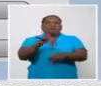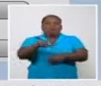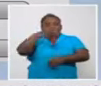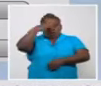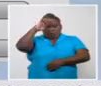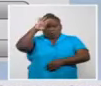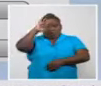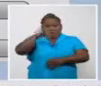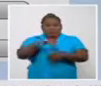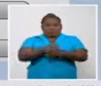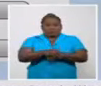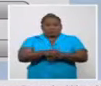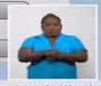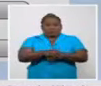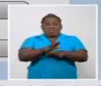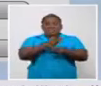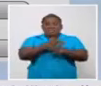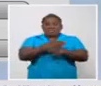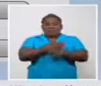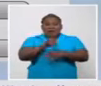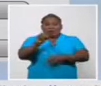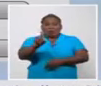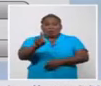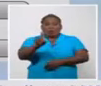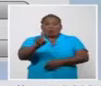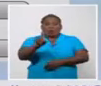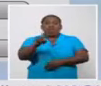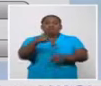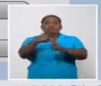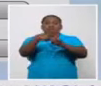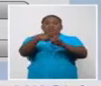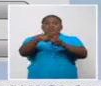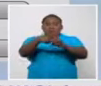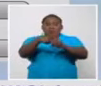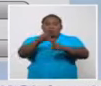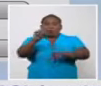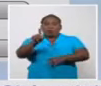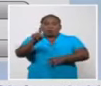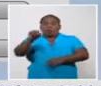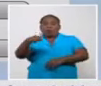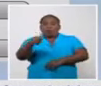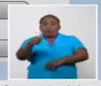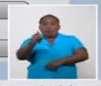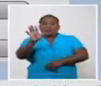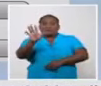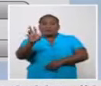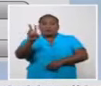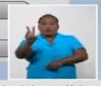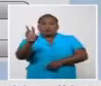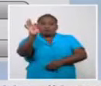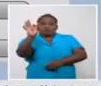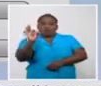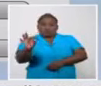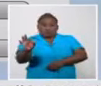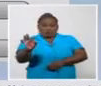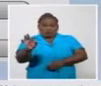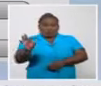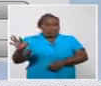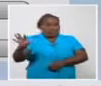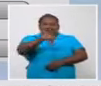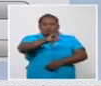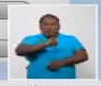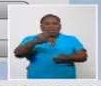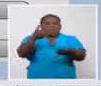país, que representa una positividad del 1,52% de todas las muestras